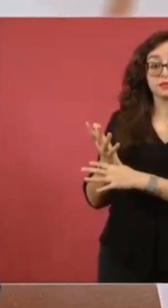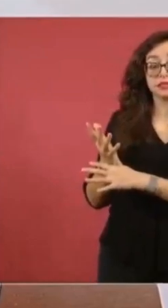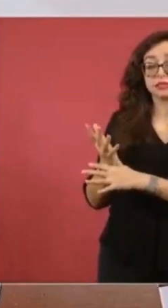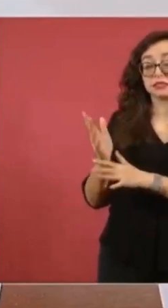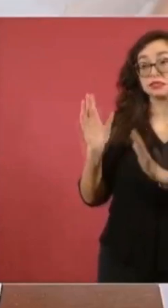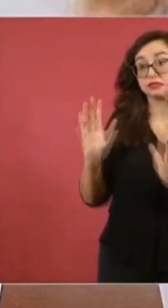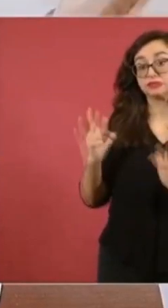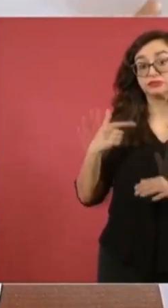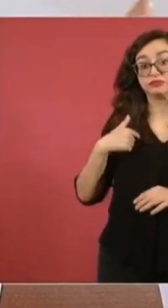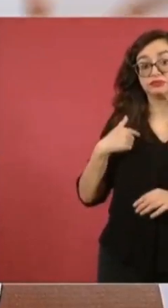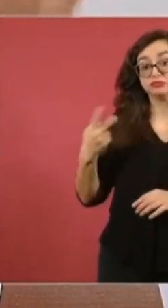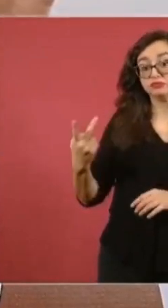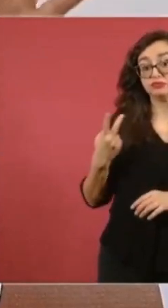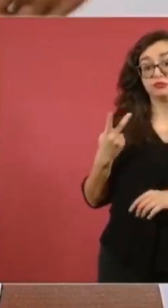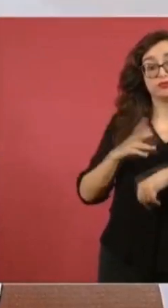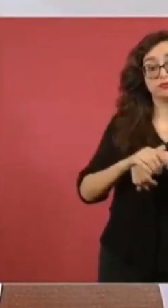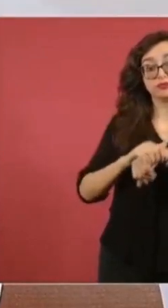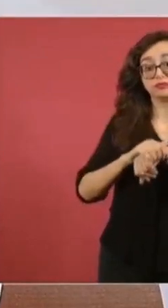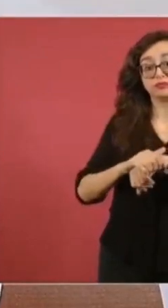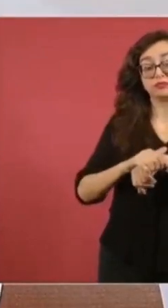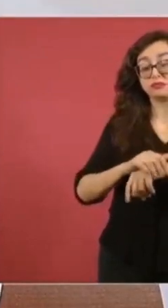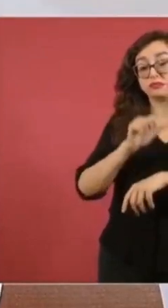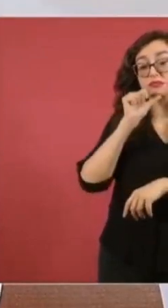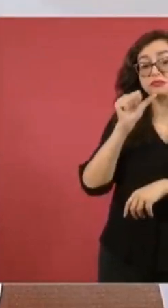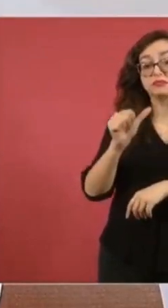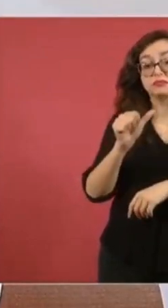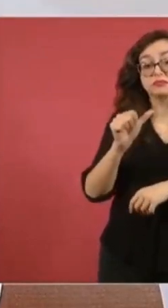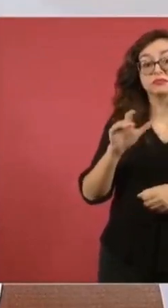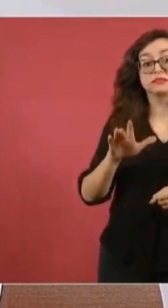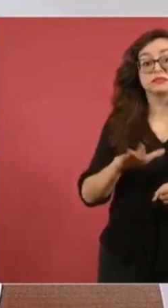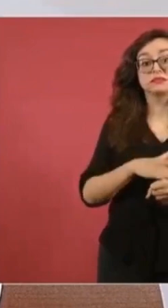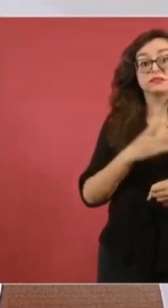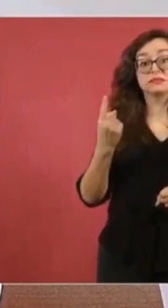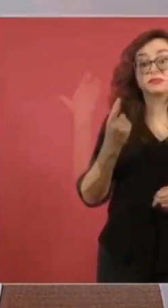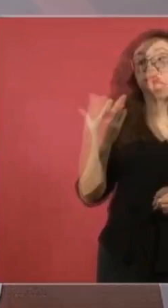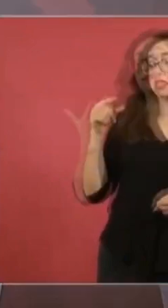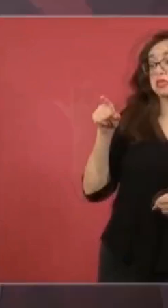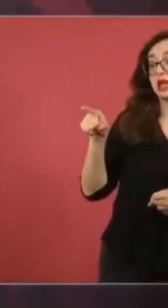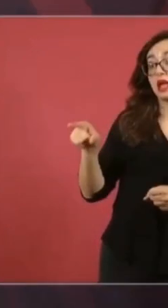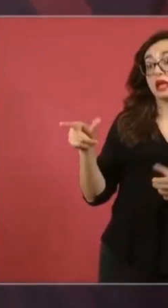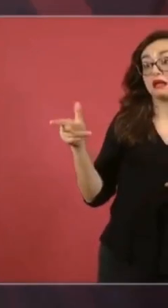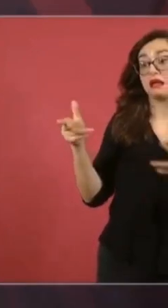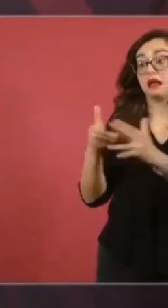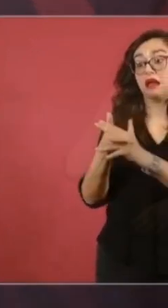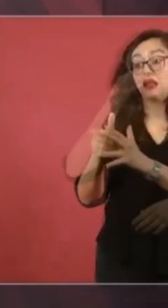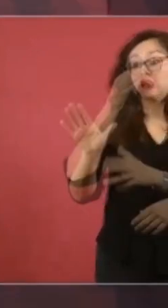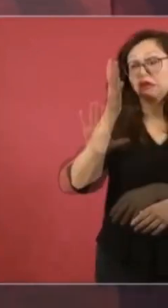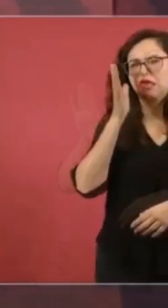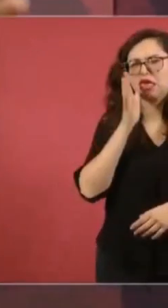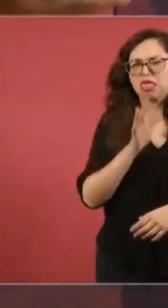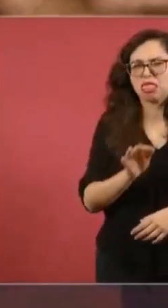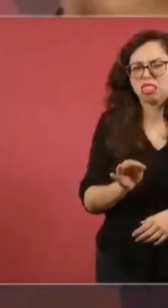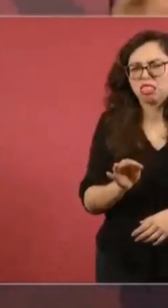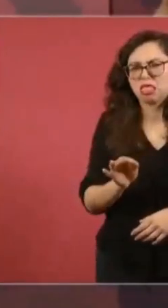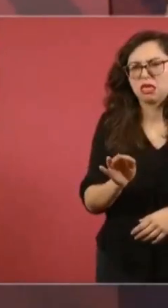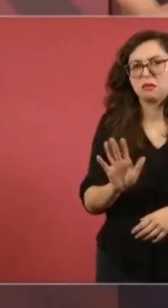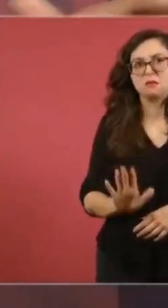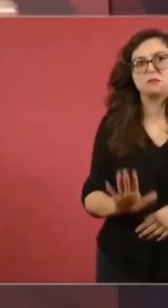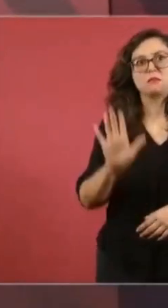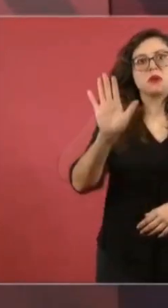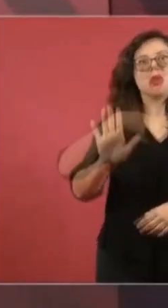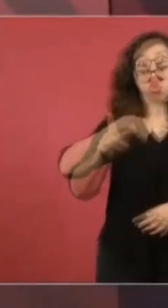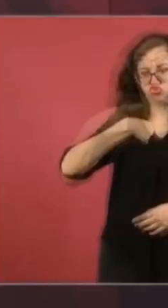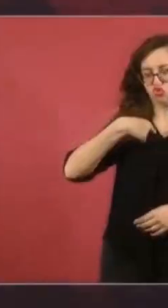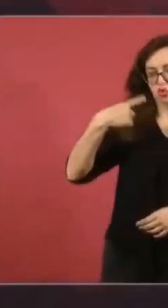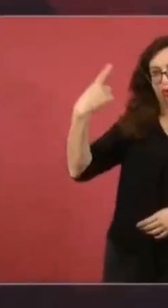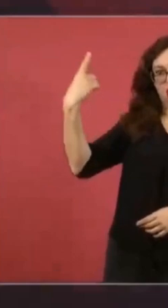porque a él lo quisieron asesinar y deja una insinuación